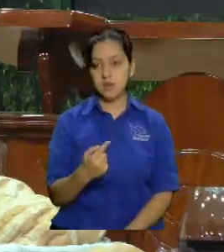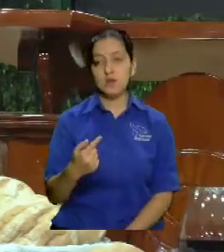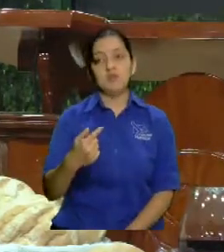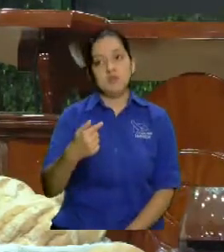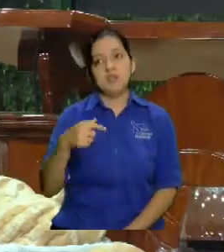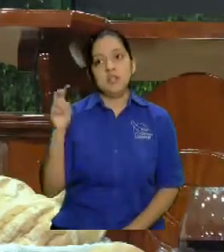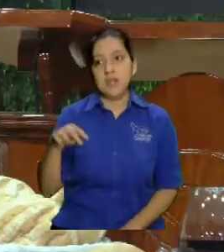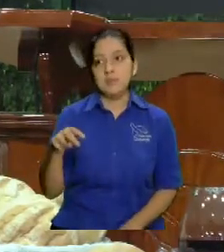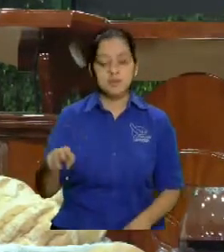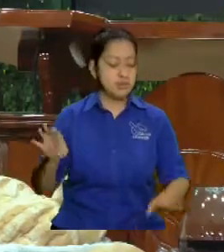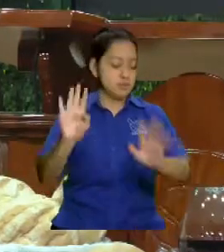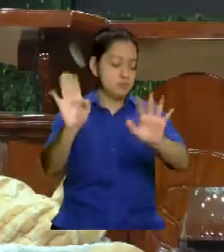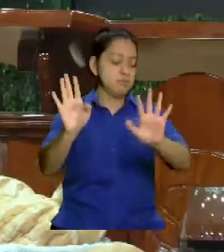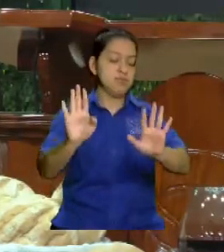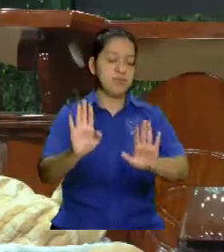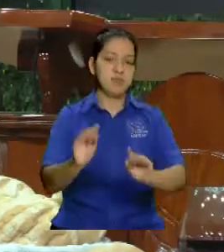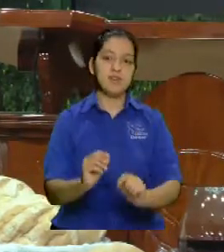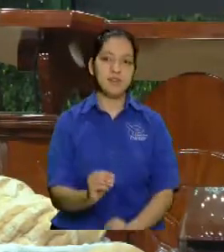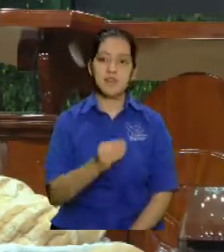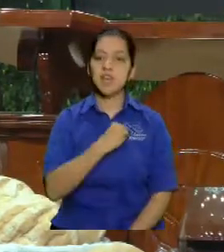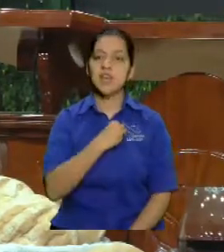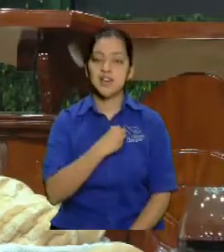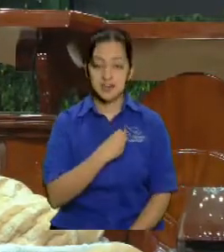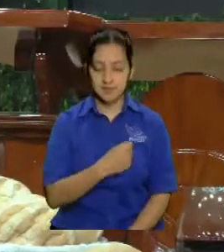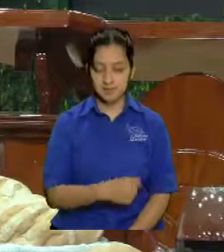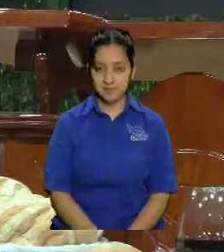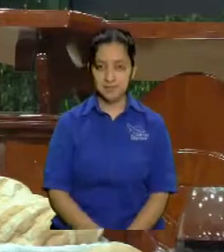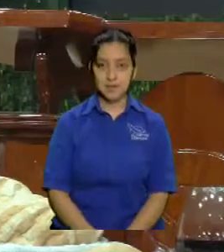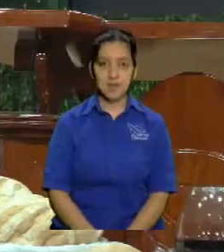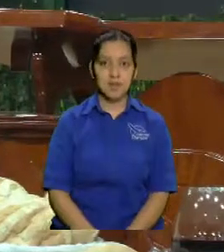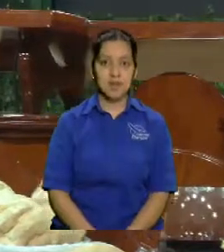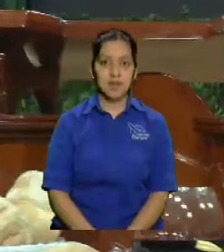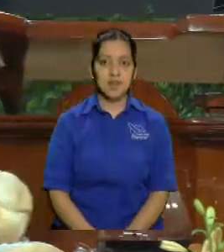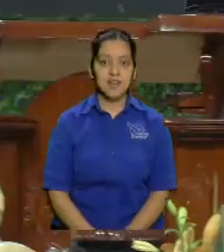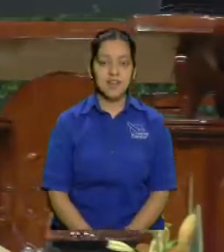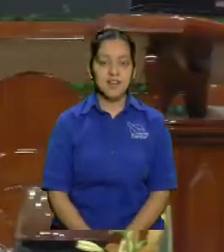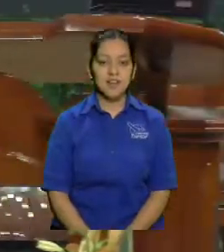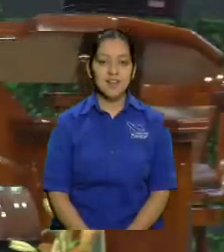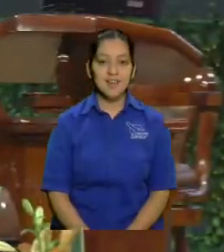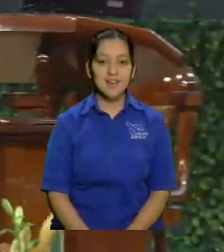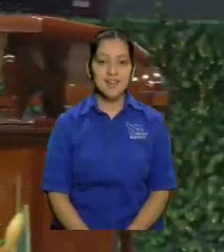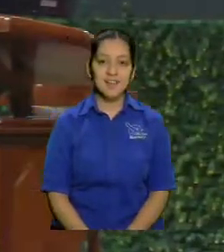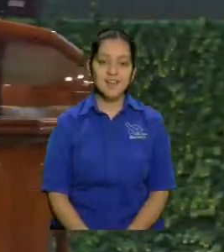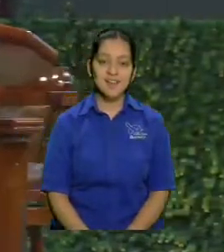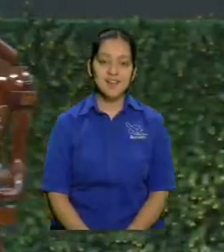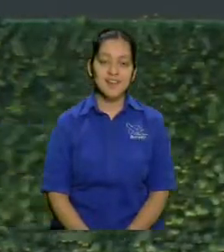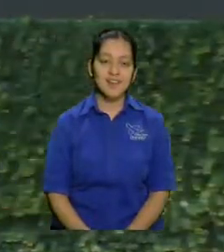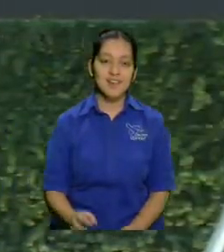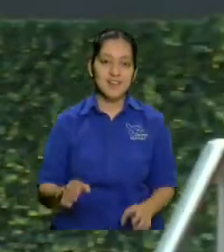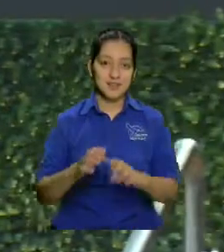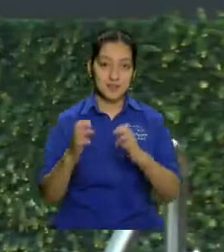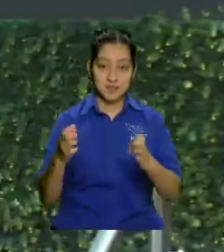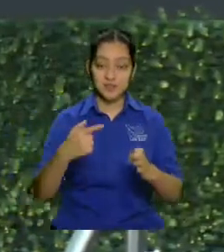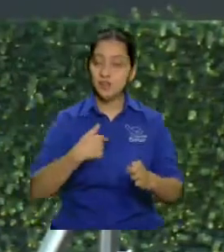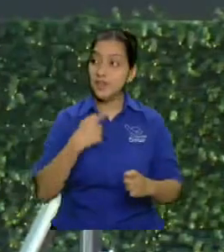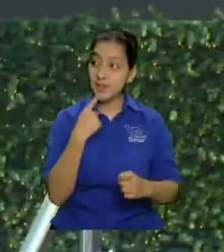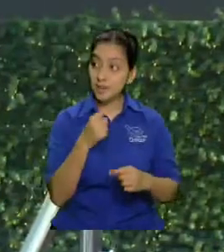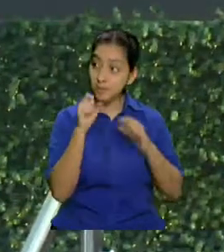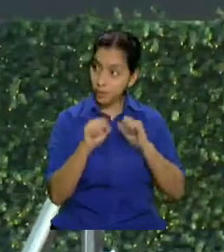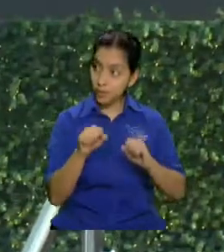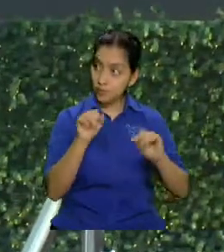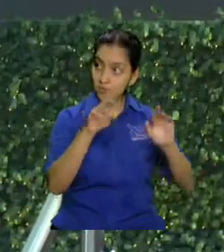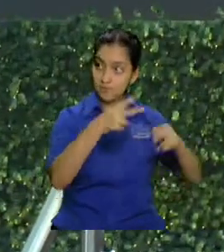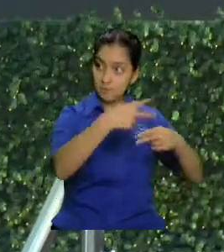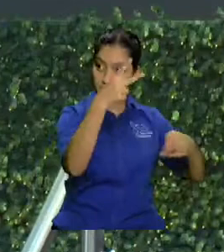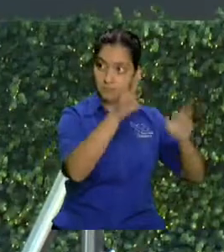necesitamos haga lo que quiera me dijo el piloto no era cristiano entonces puedo abrir la ventanita cuando